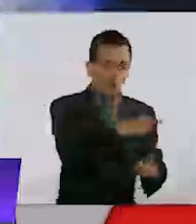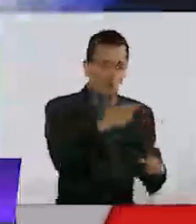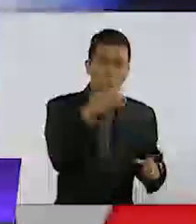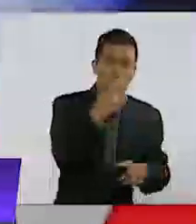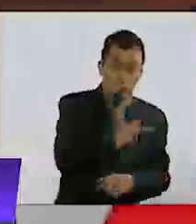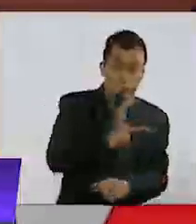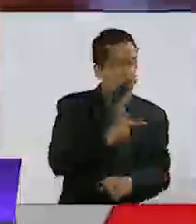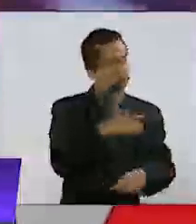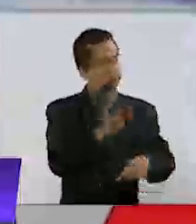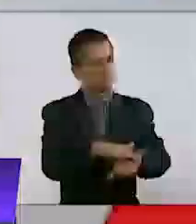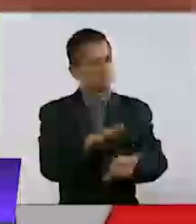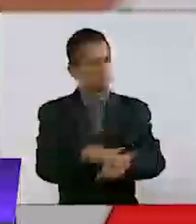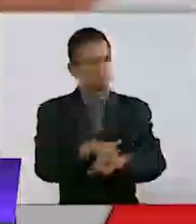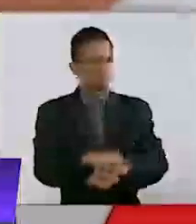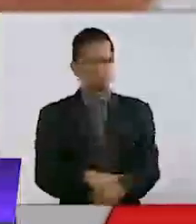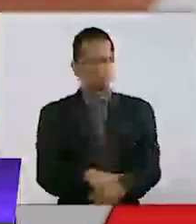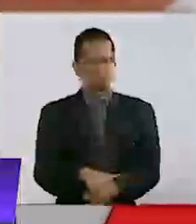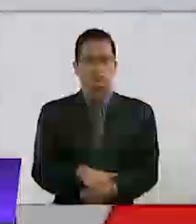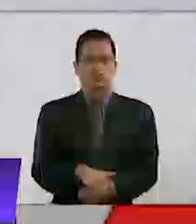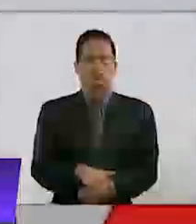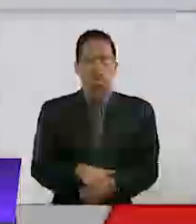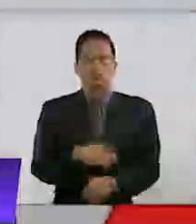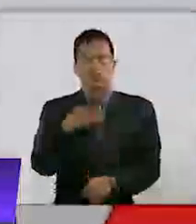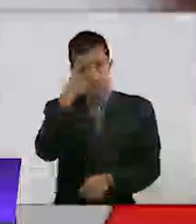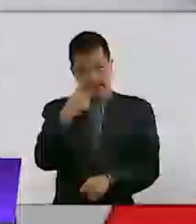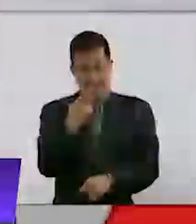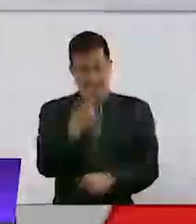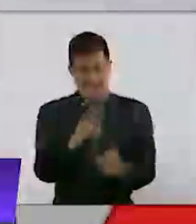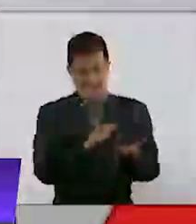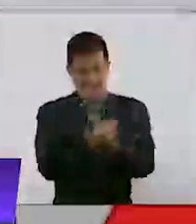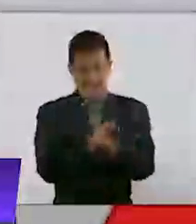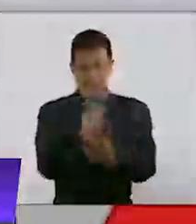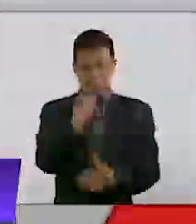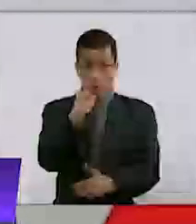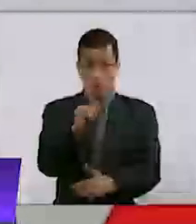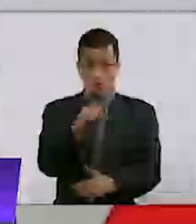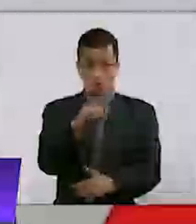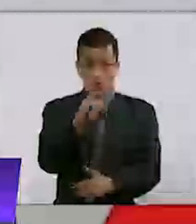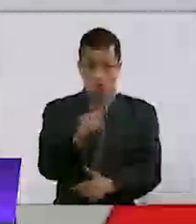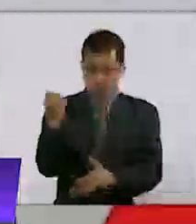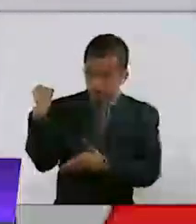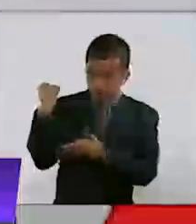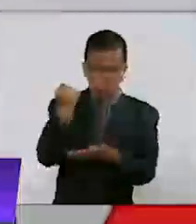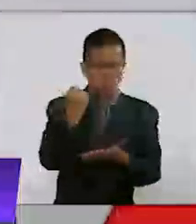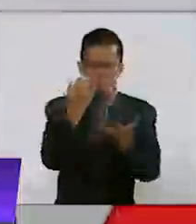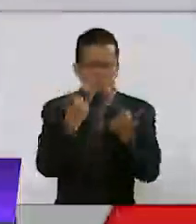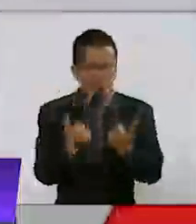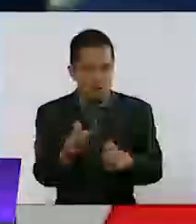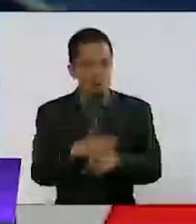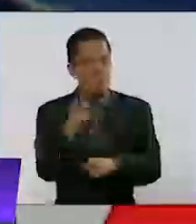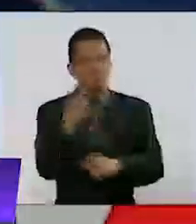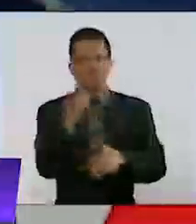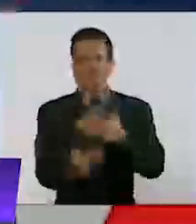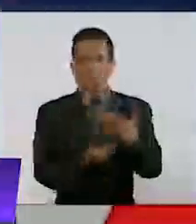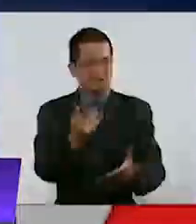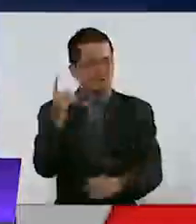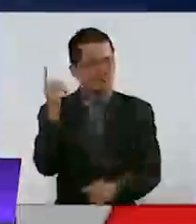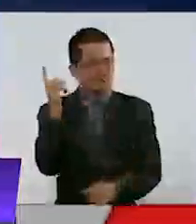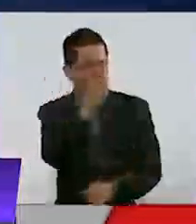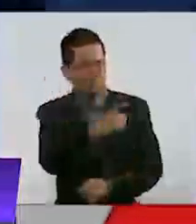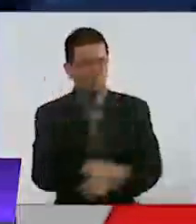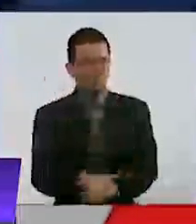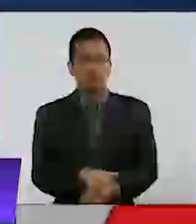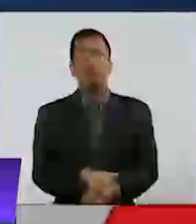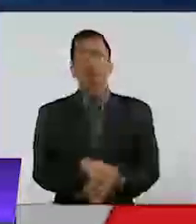recursos, señaló Olimpia, sido uno de los obstáculos para que avance esta agenda y, sin embargo, de cara al inicio del próximo